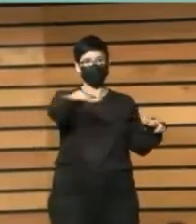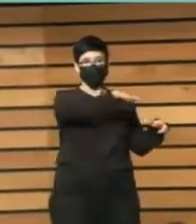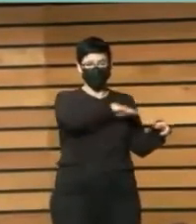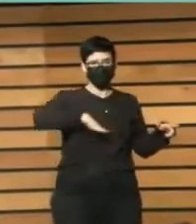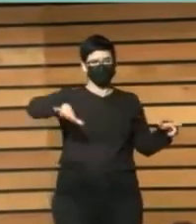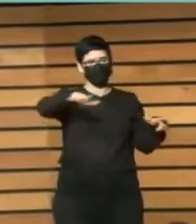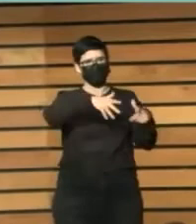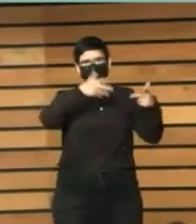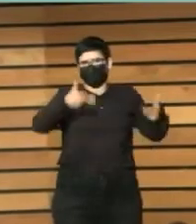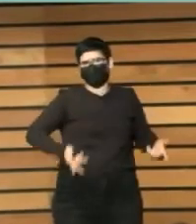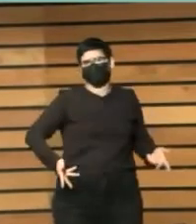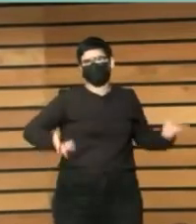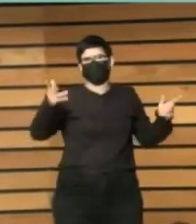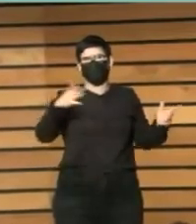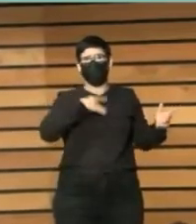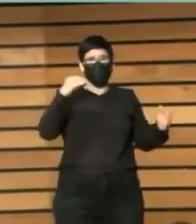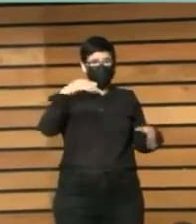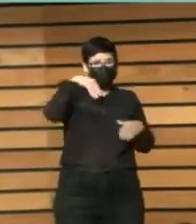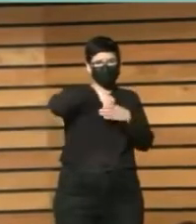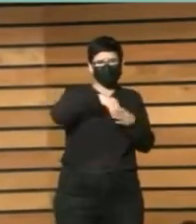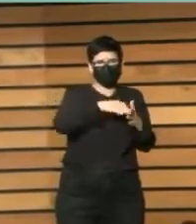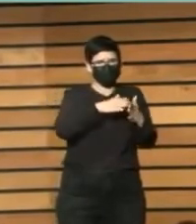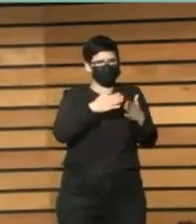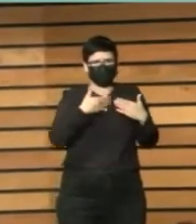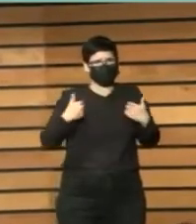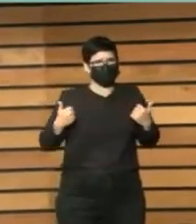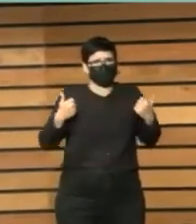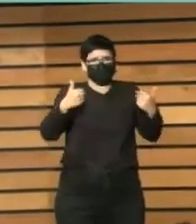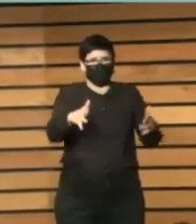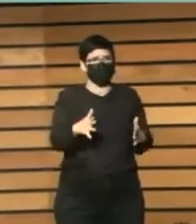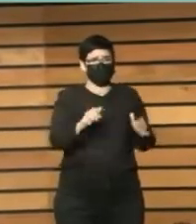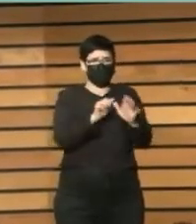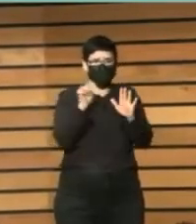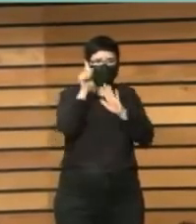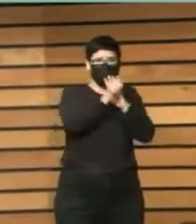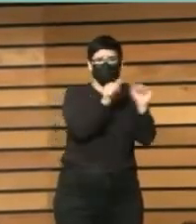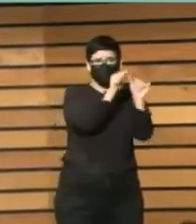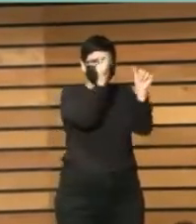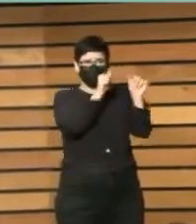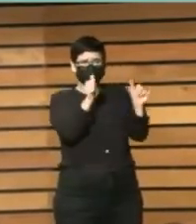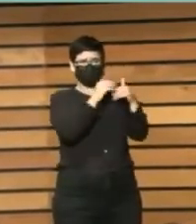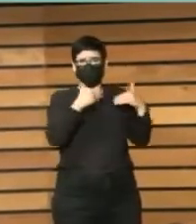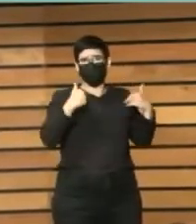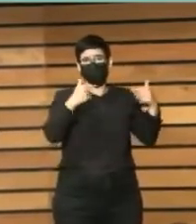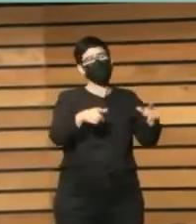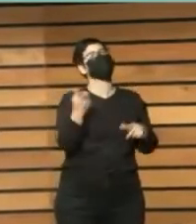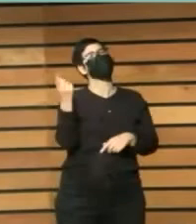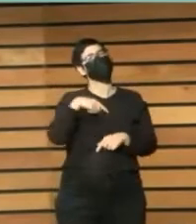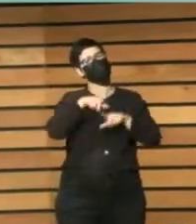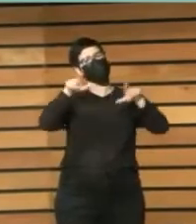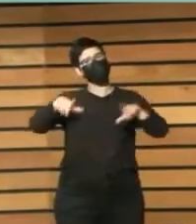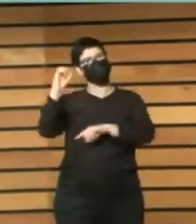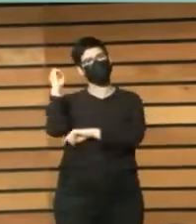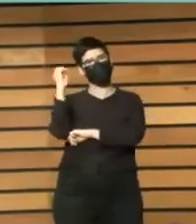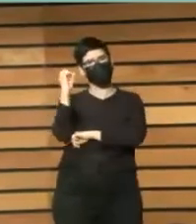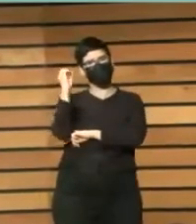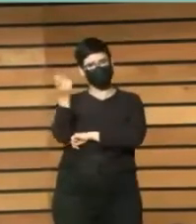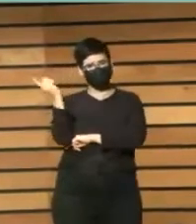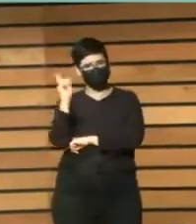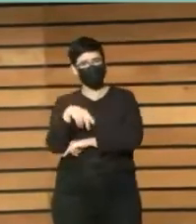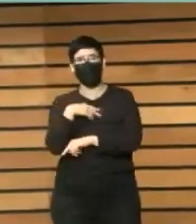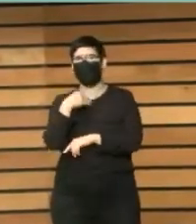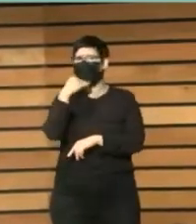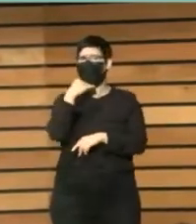espacios en los que puede pasar de todo y en distintos formatos. Va a haber un espacio expositivo también. Cualquier tipología de